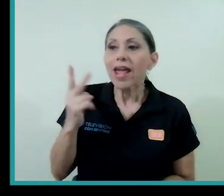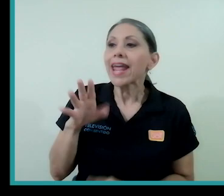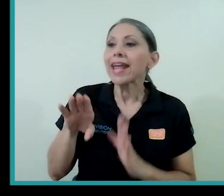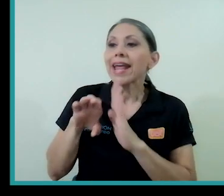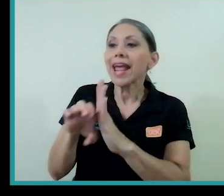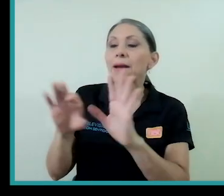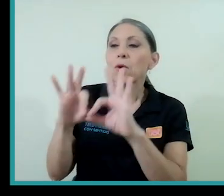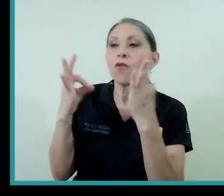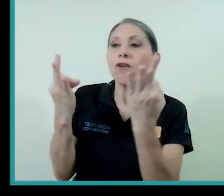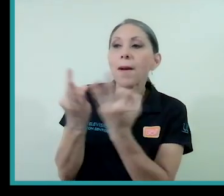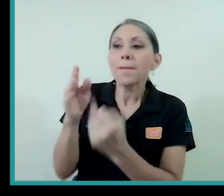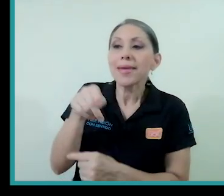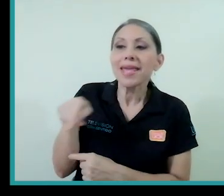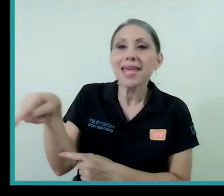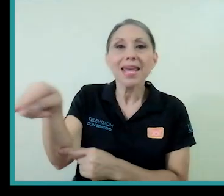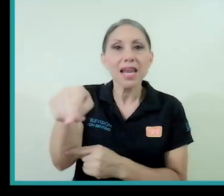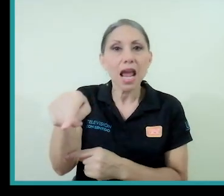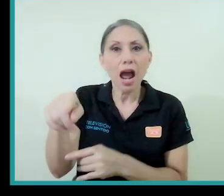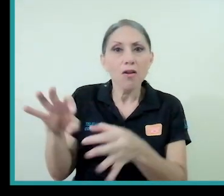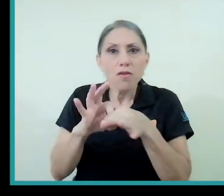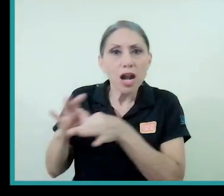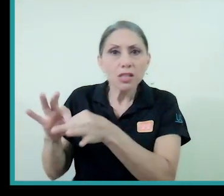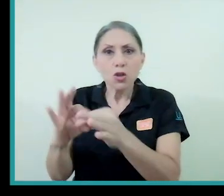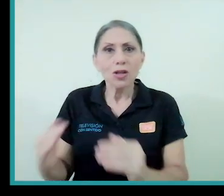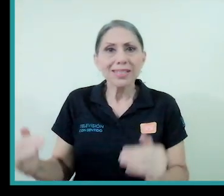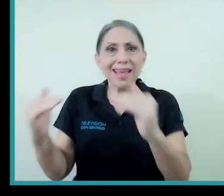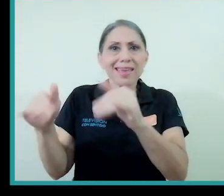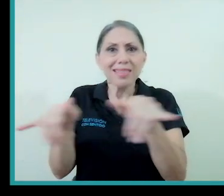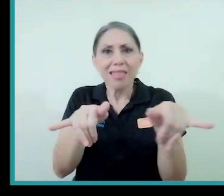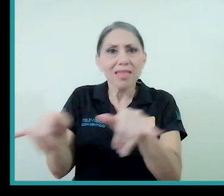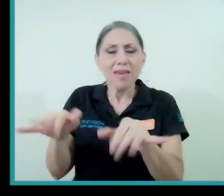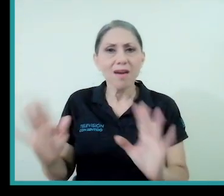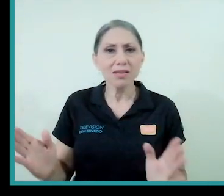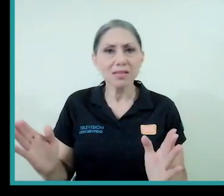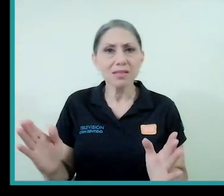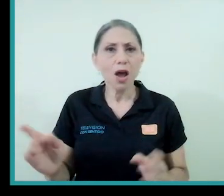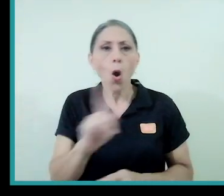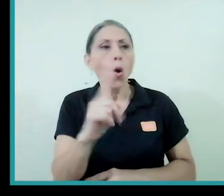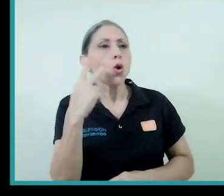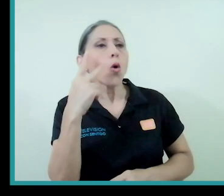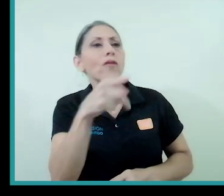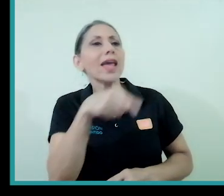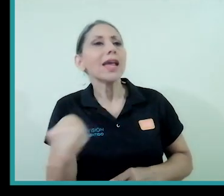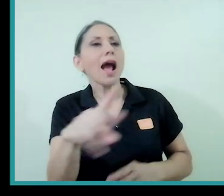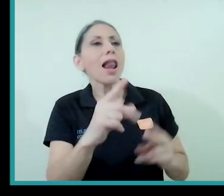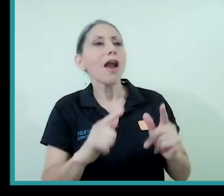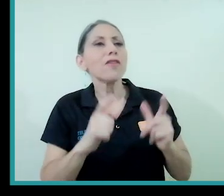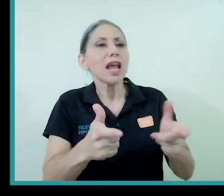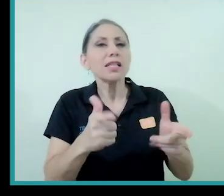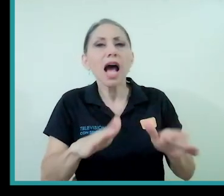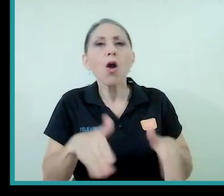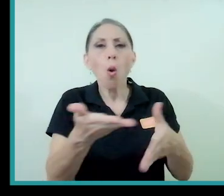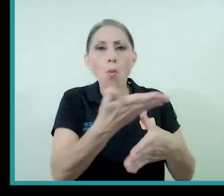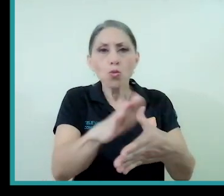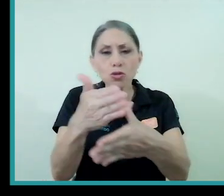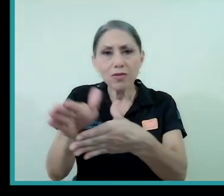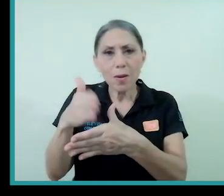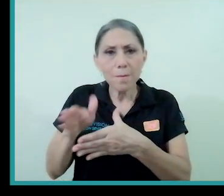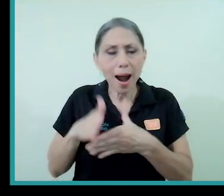son equitativas, ¿verdad? No cómo se reparte la riqueza, no cómo se